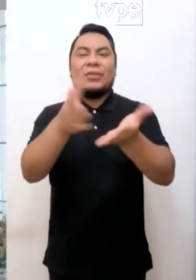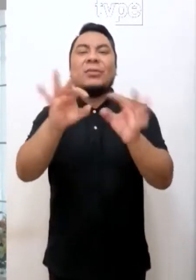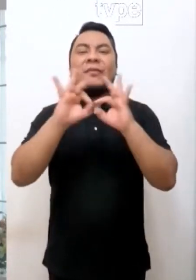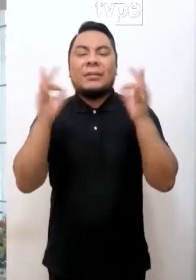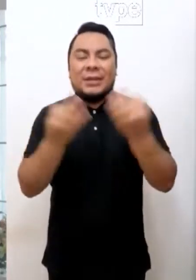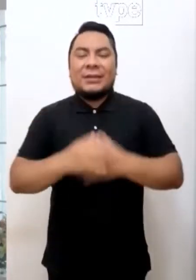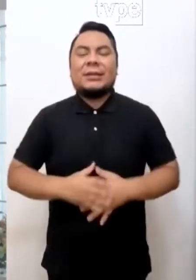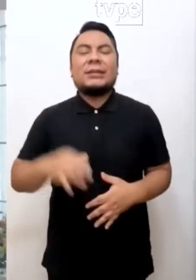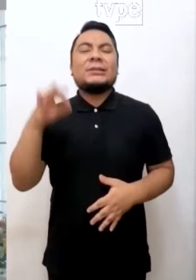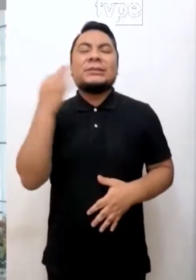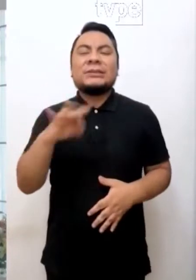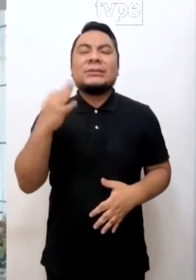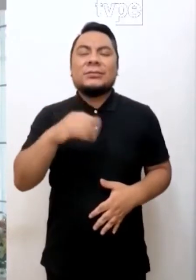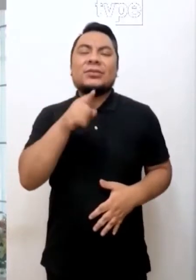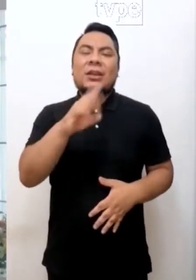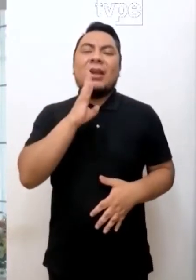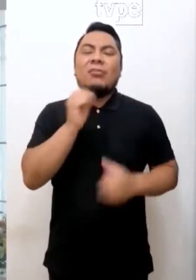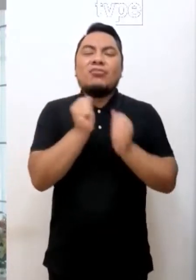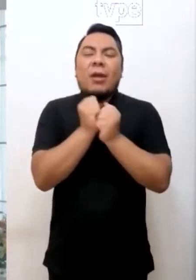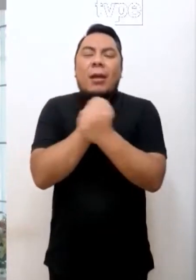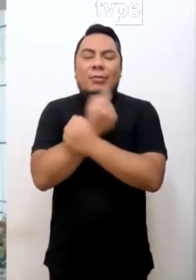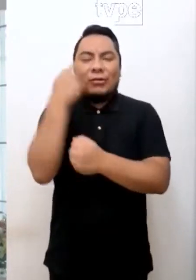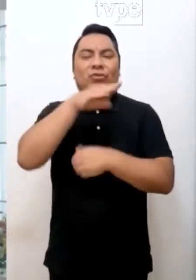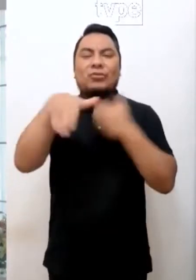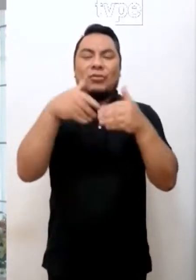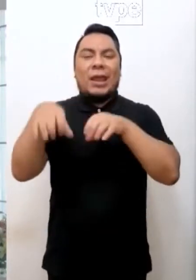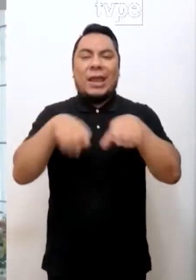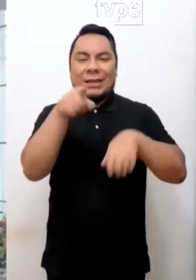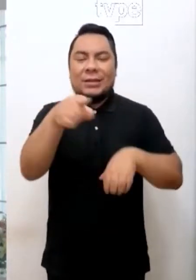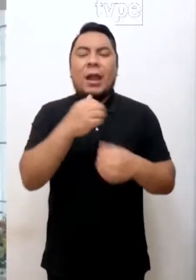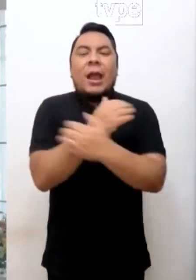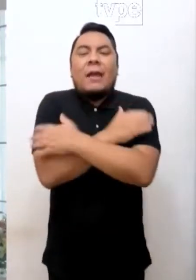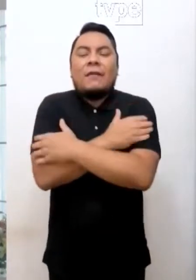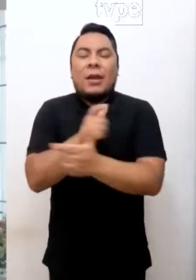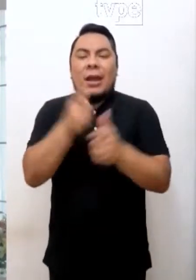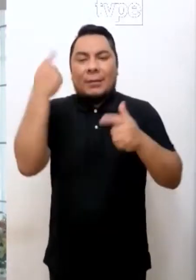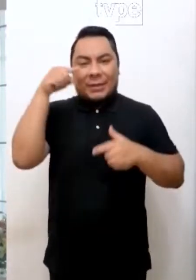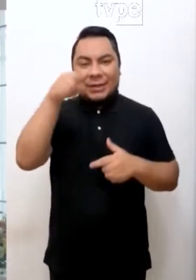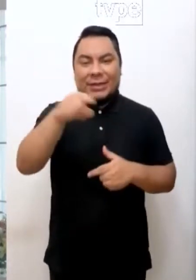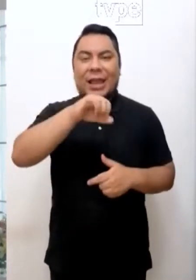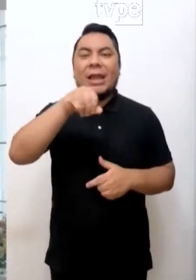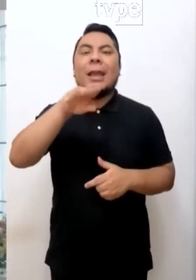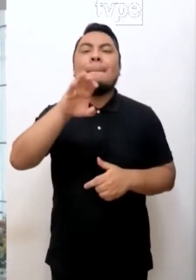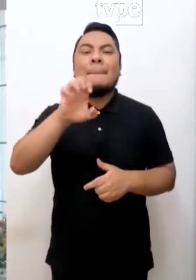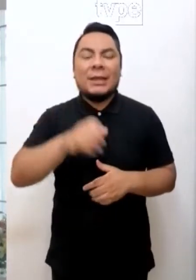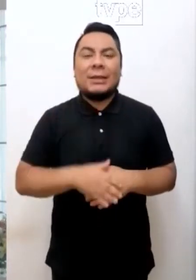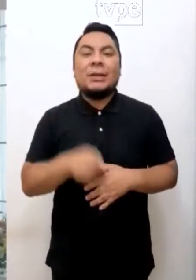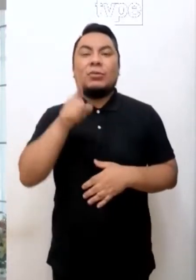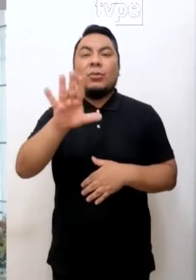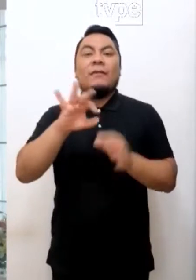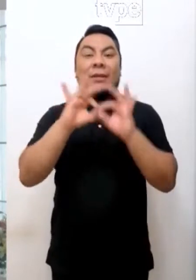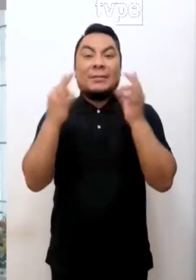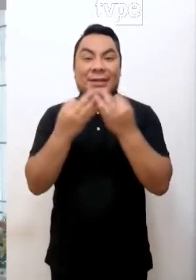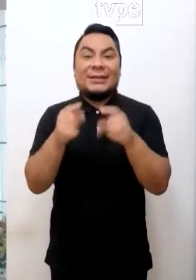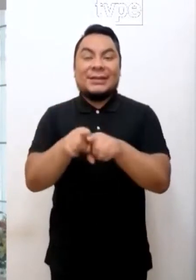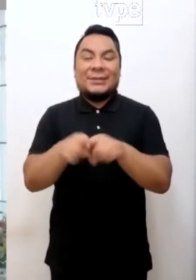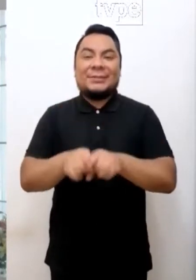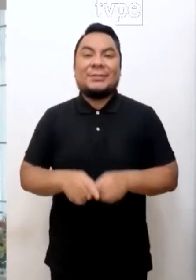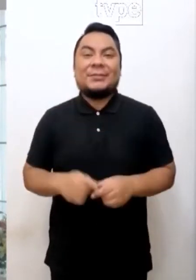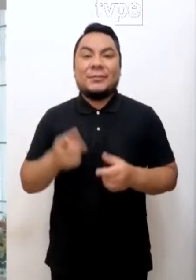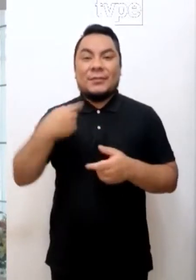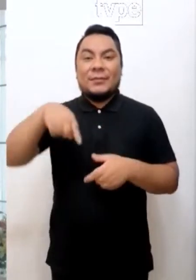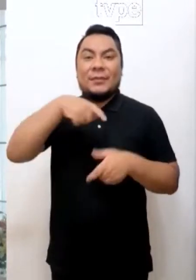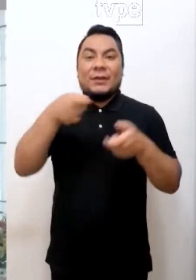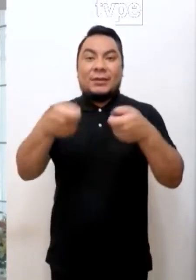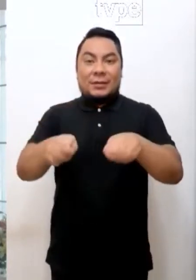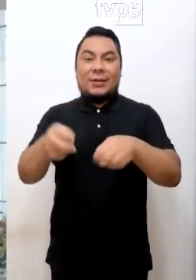que les das a tu familia. Siempre hablan con tanto amor de todo lo que haces. Un abrazo muy grande para ti, Jaimito, y para su familia